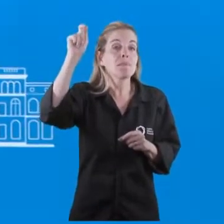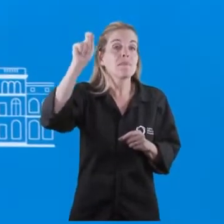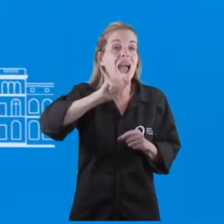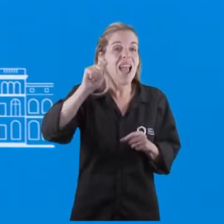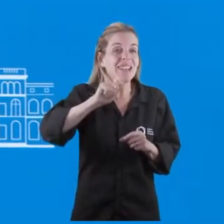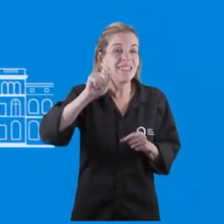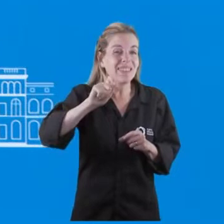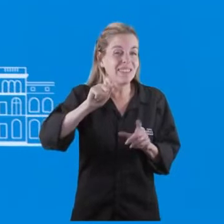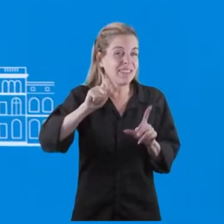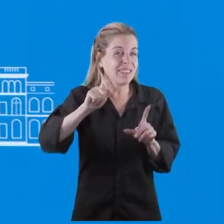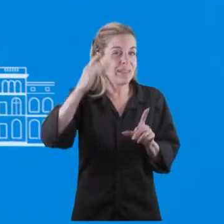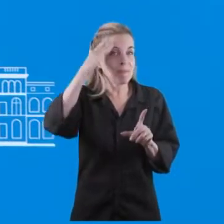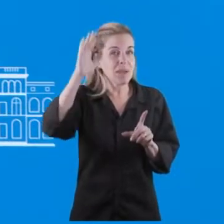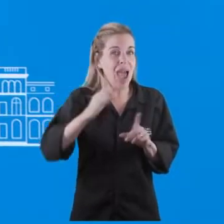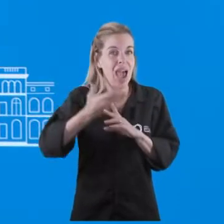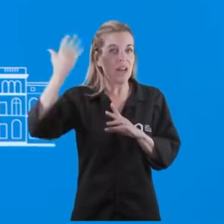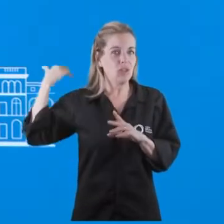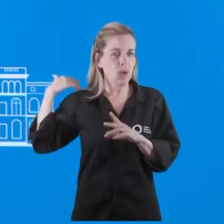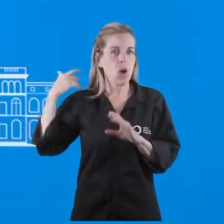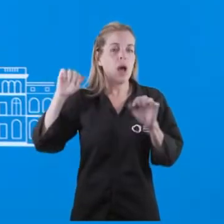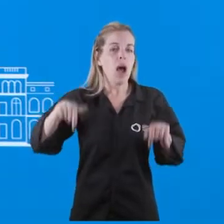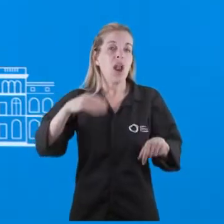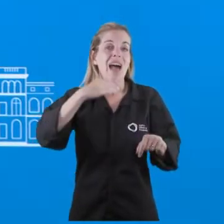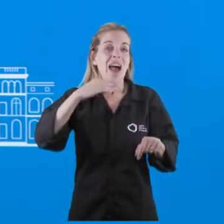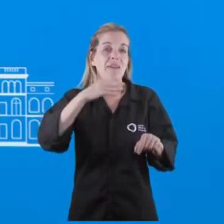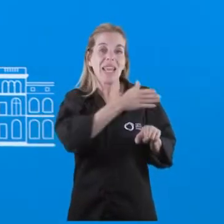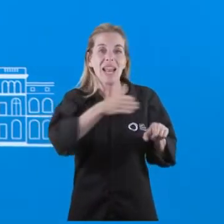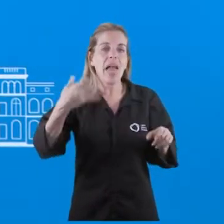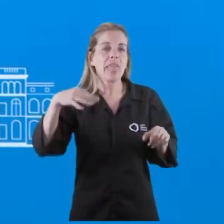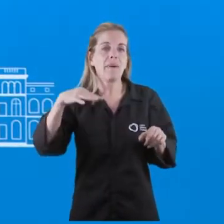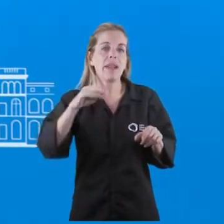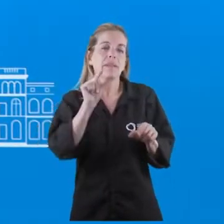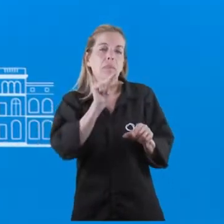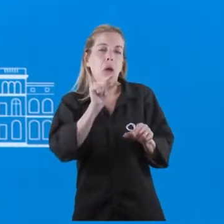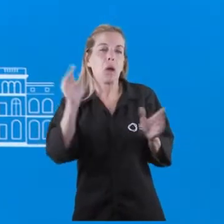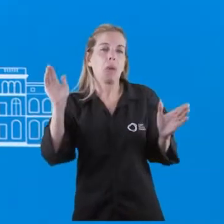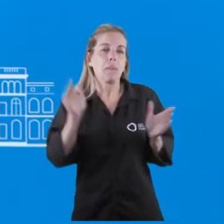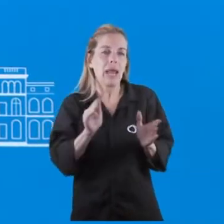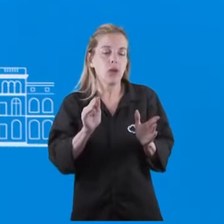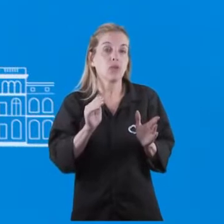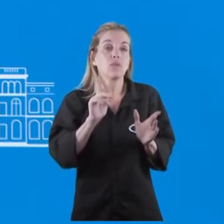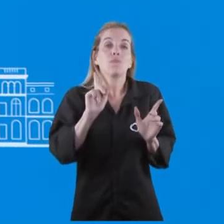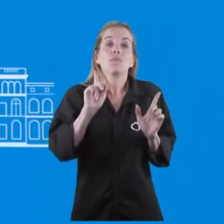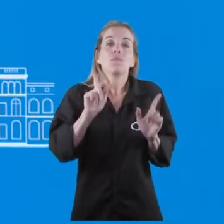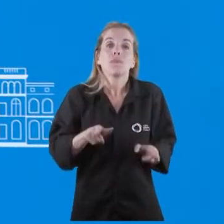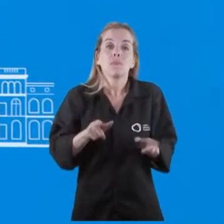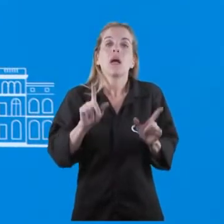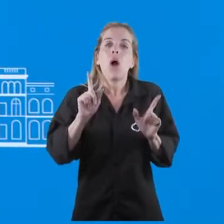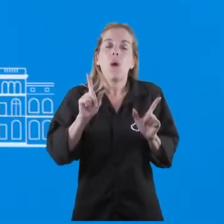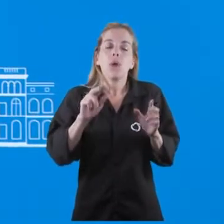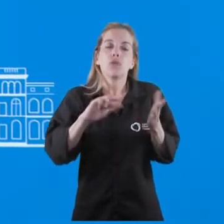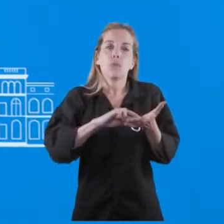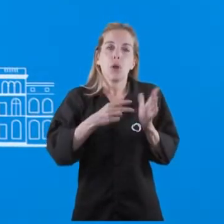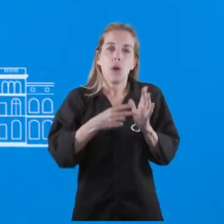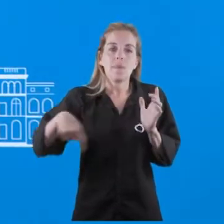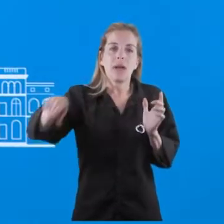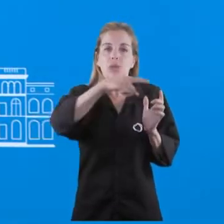marzo, que en el mes de abril debería ser un poco más baja. Esto no quiere decir que no sea un problema con el cual vamos a